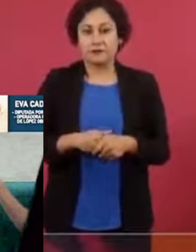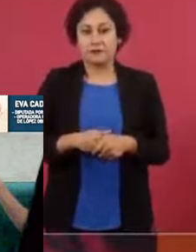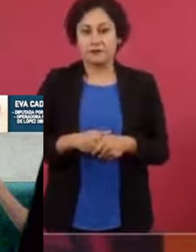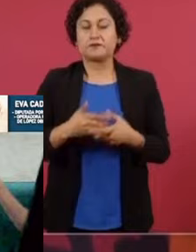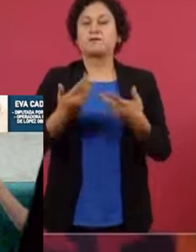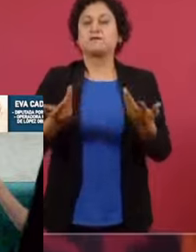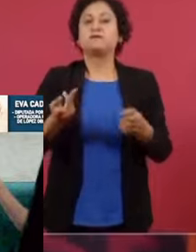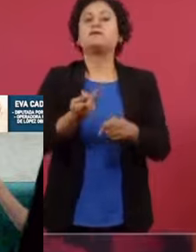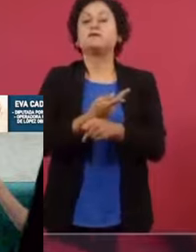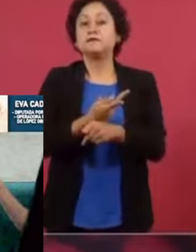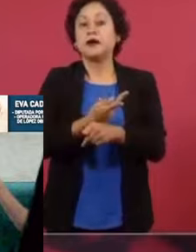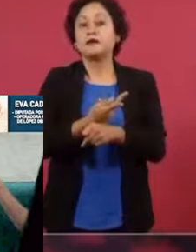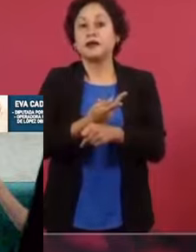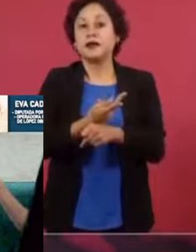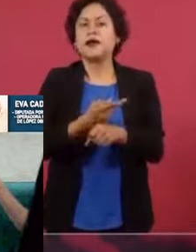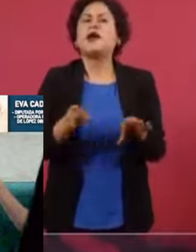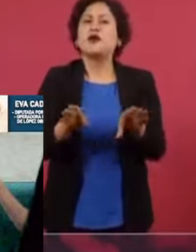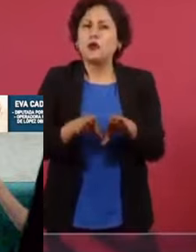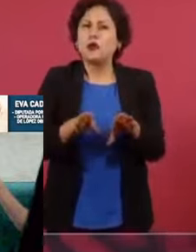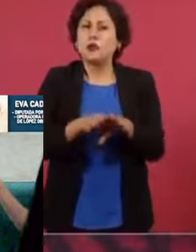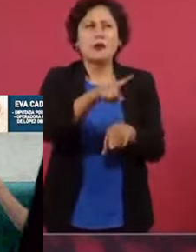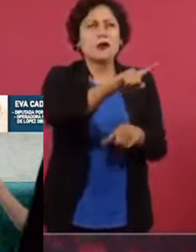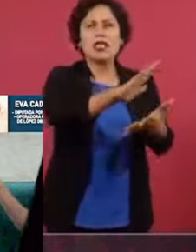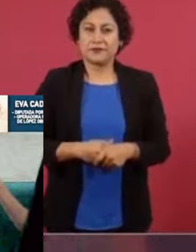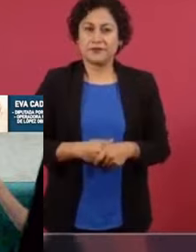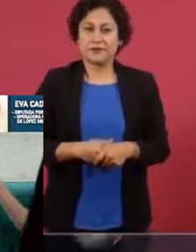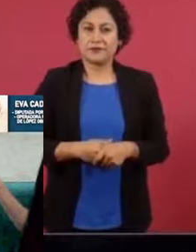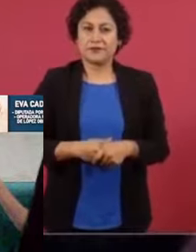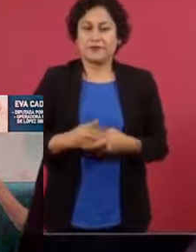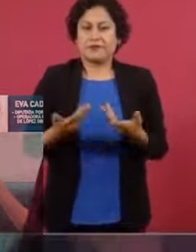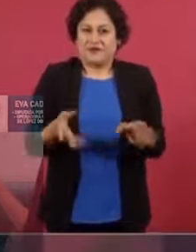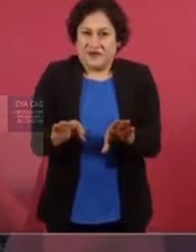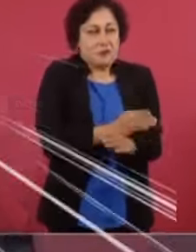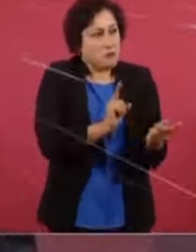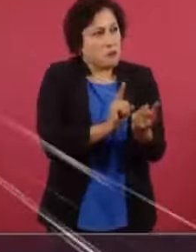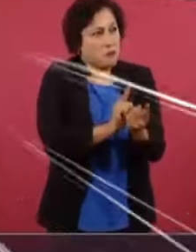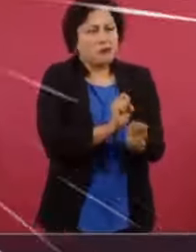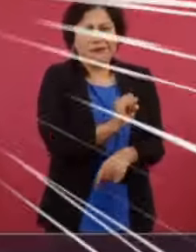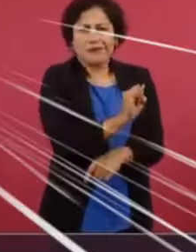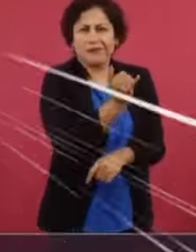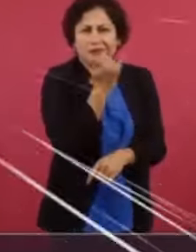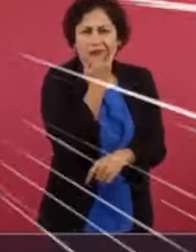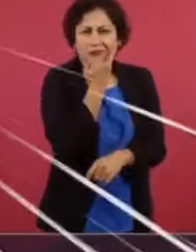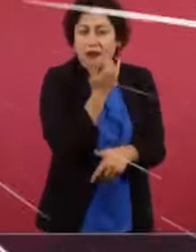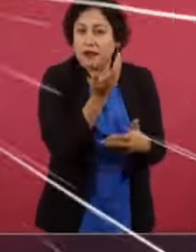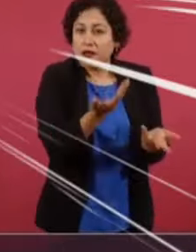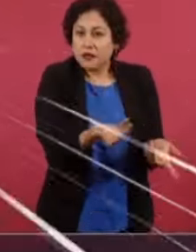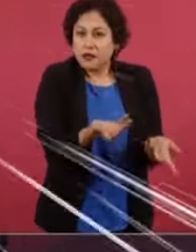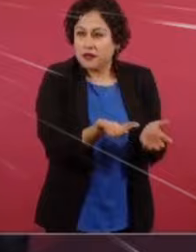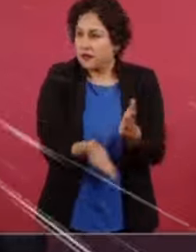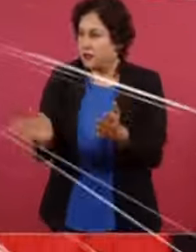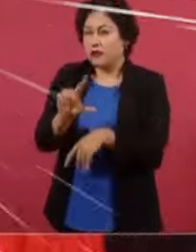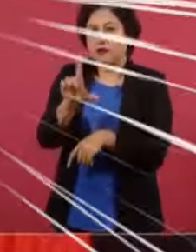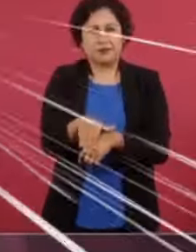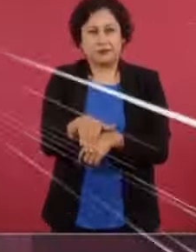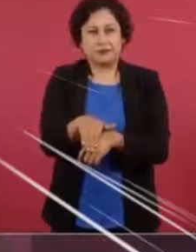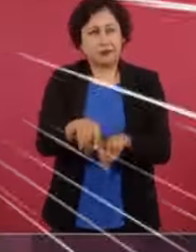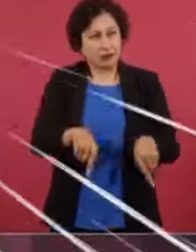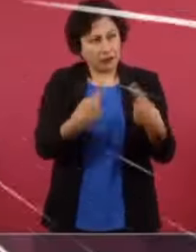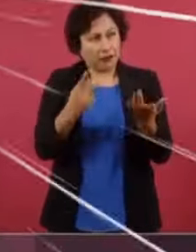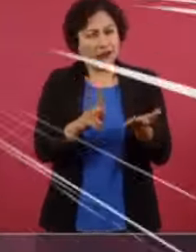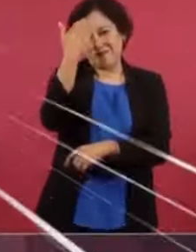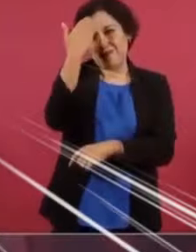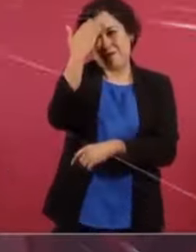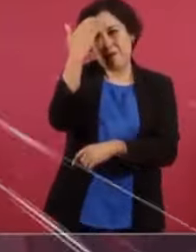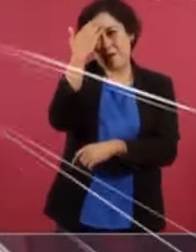cómo se hacen esos arreglos? ¿Cómo se rompe un compromiso que se hace unos días antes? ¿Cuál es ese poderoso caballero que se